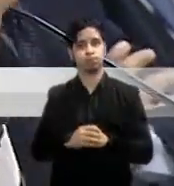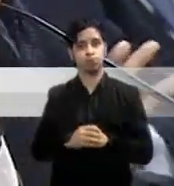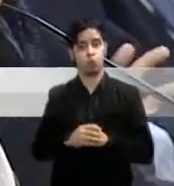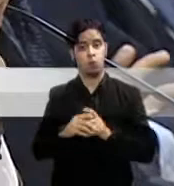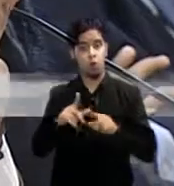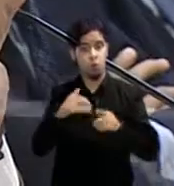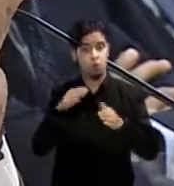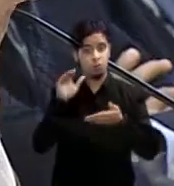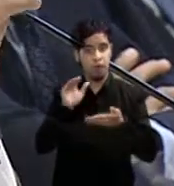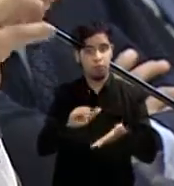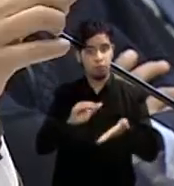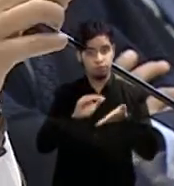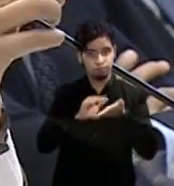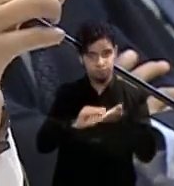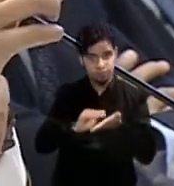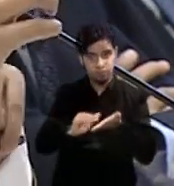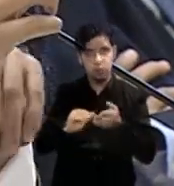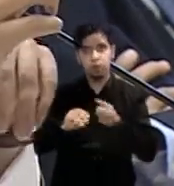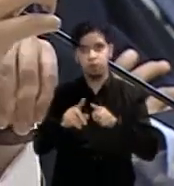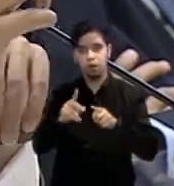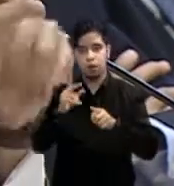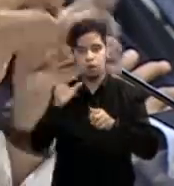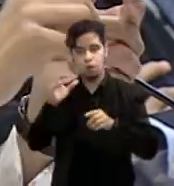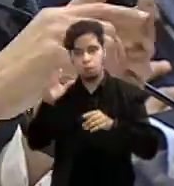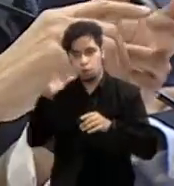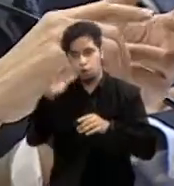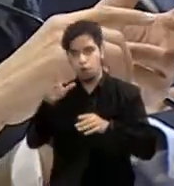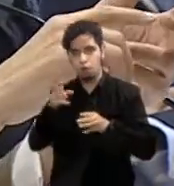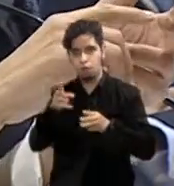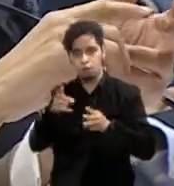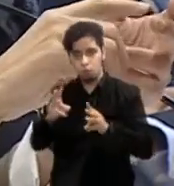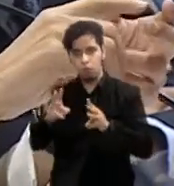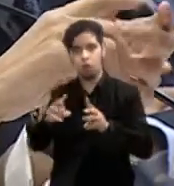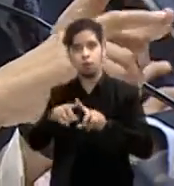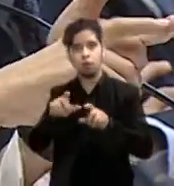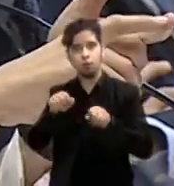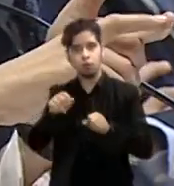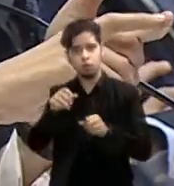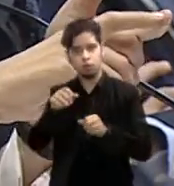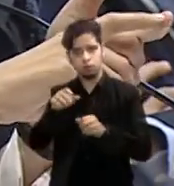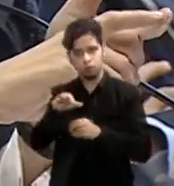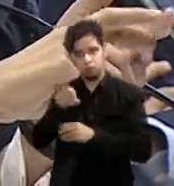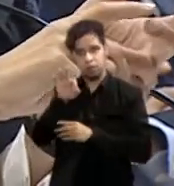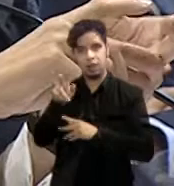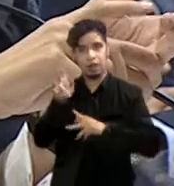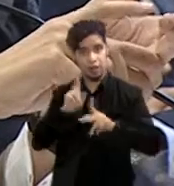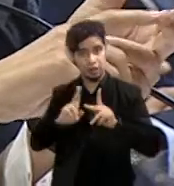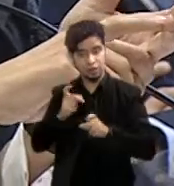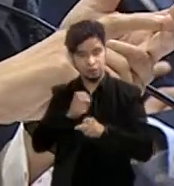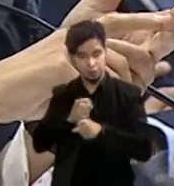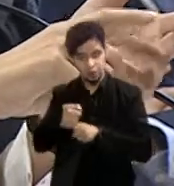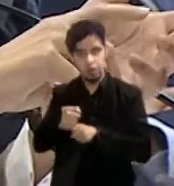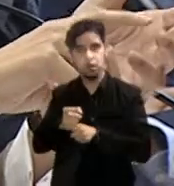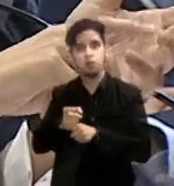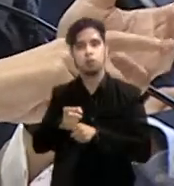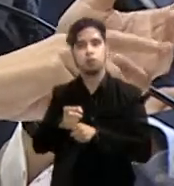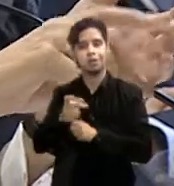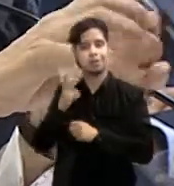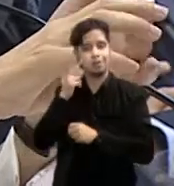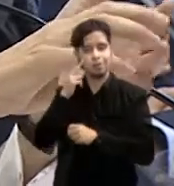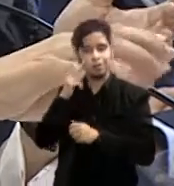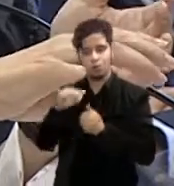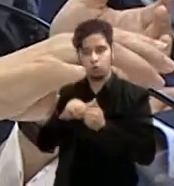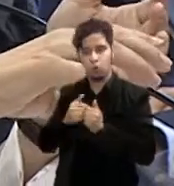y buscamos mecanismos alternos que nos permitan identificar a las personas afectadas, cuantificar y